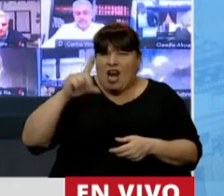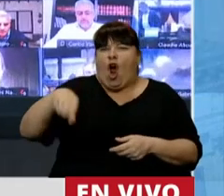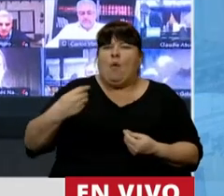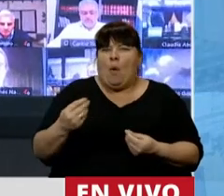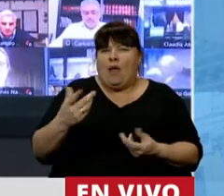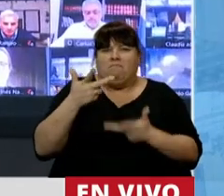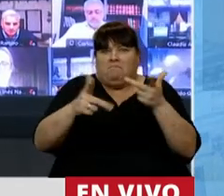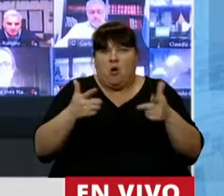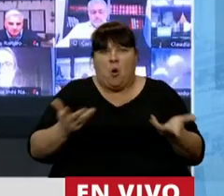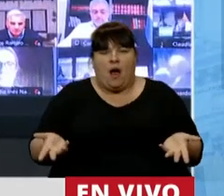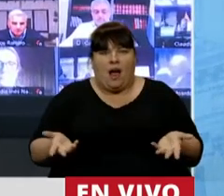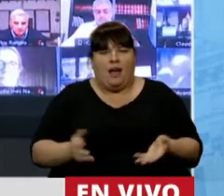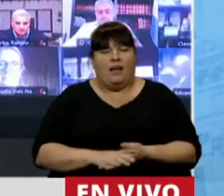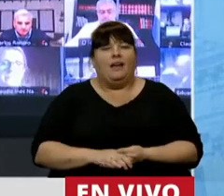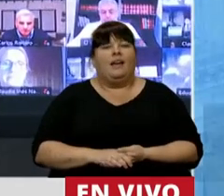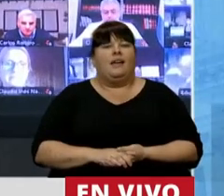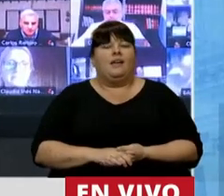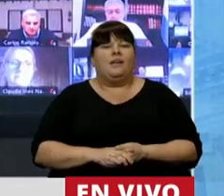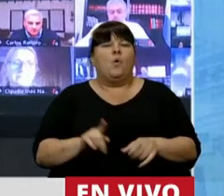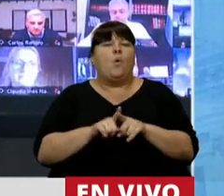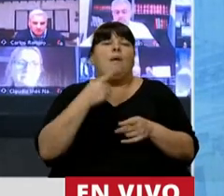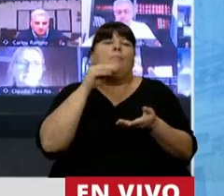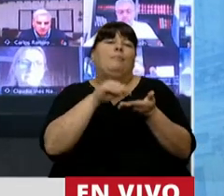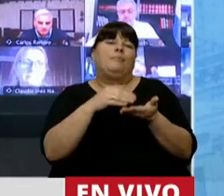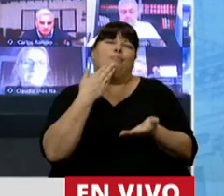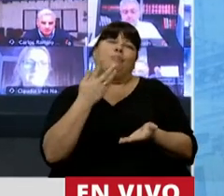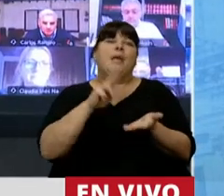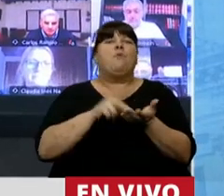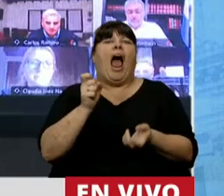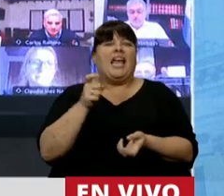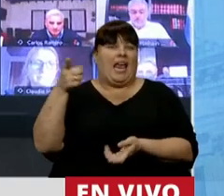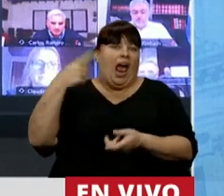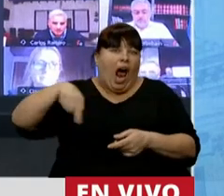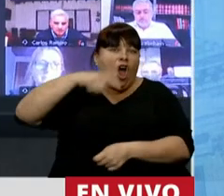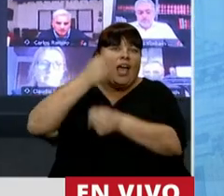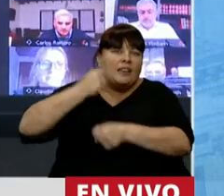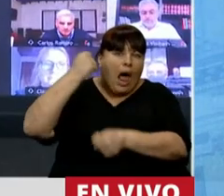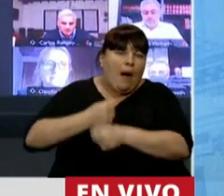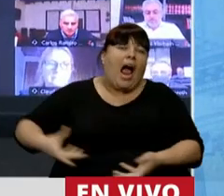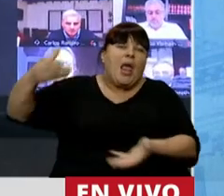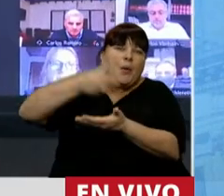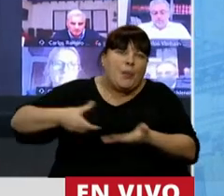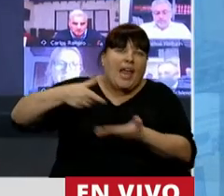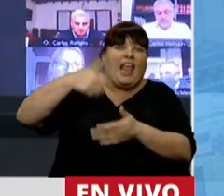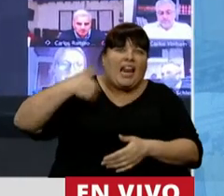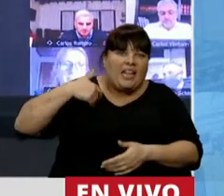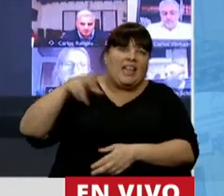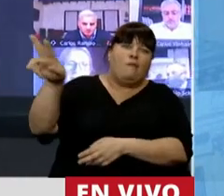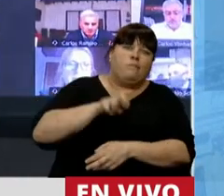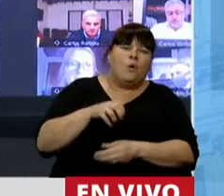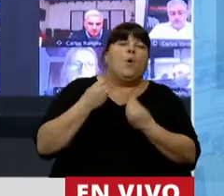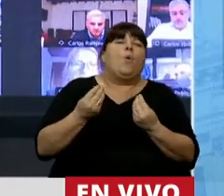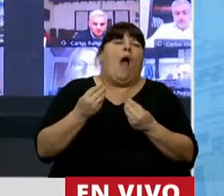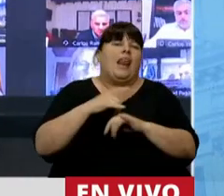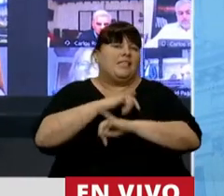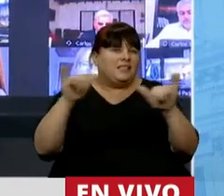Riquezas inexplicables. Que le ponen impuestos a los que trabajaron y a los que invirtieron en este país. ¿Cuál